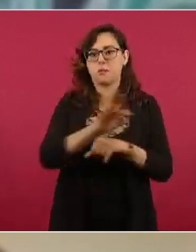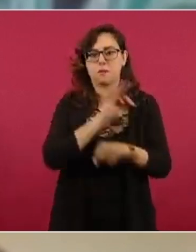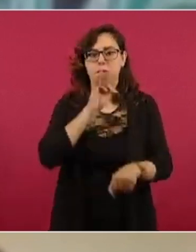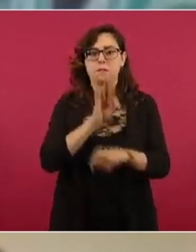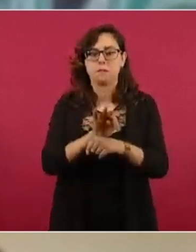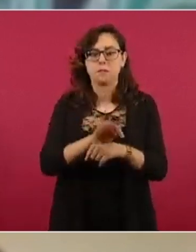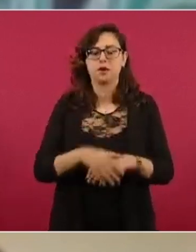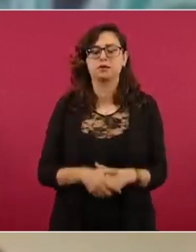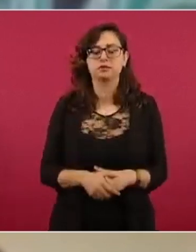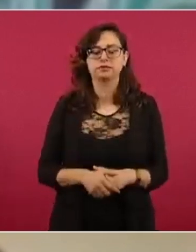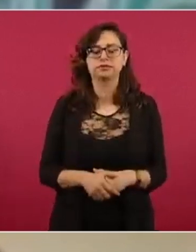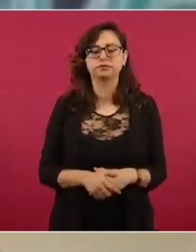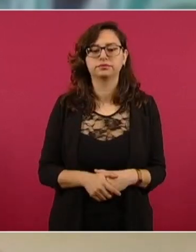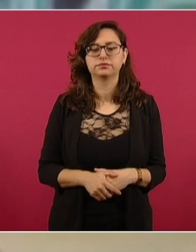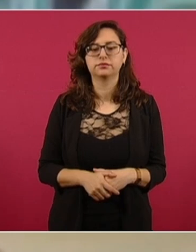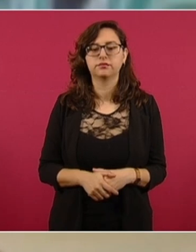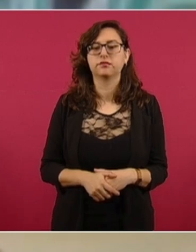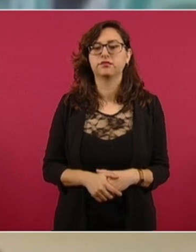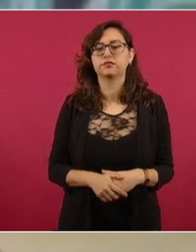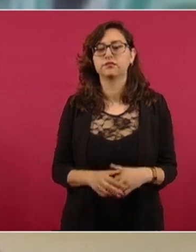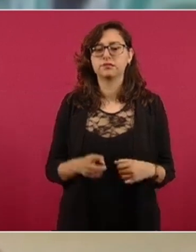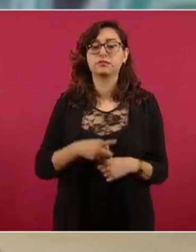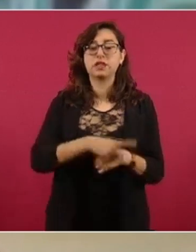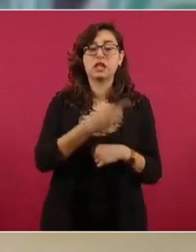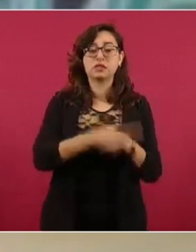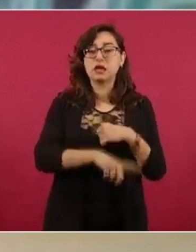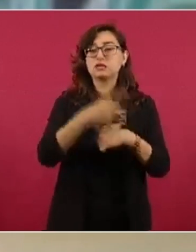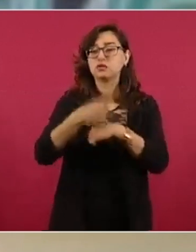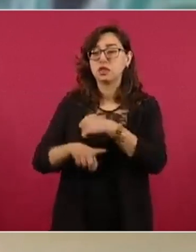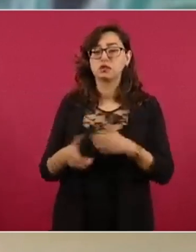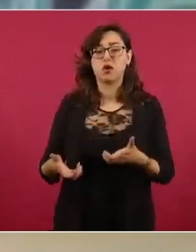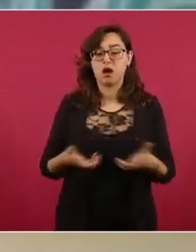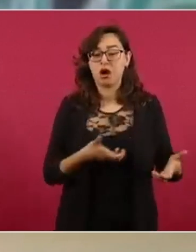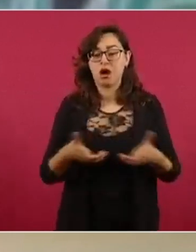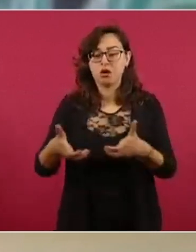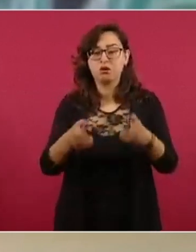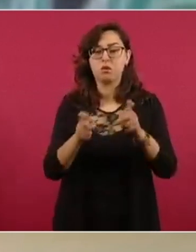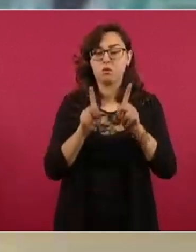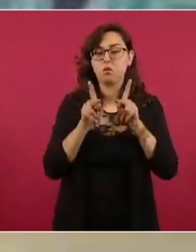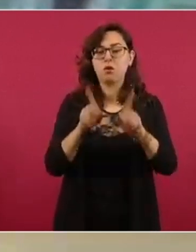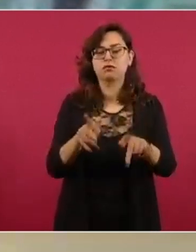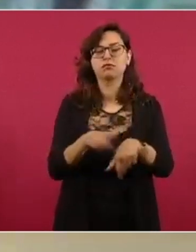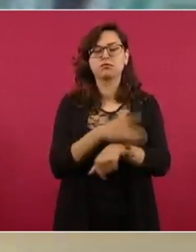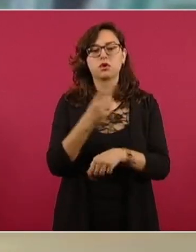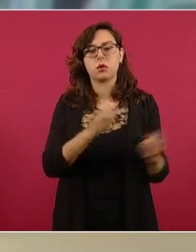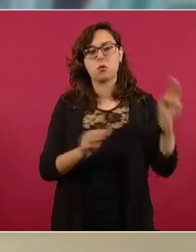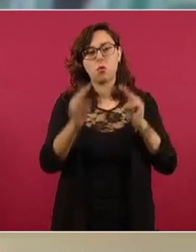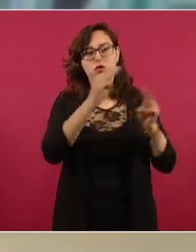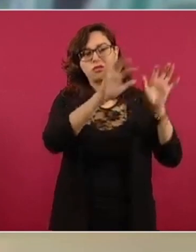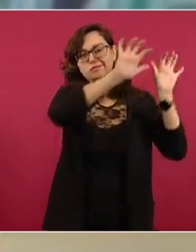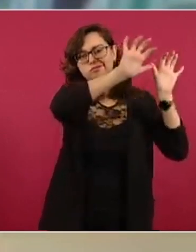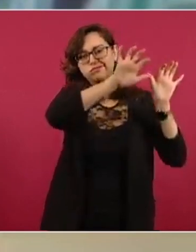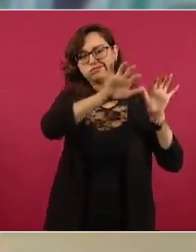con el huracán. Las afectaciones, señor presidente, en las carreteras y los puentes son debido a deslades, a caídas de